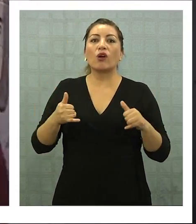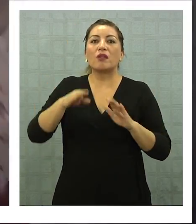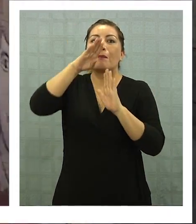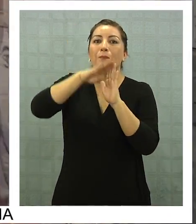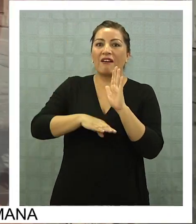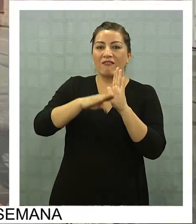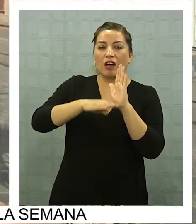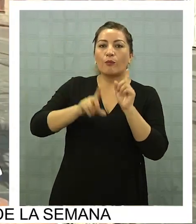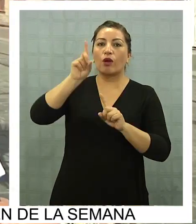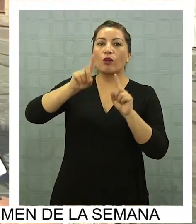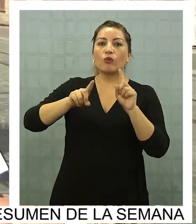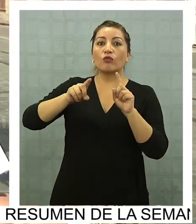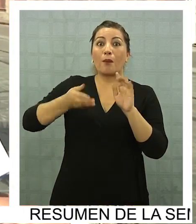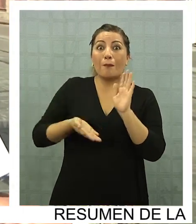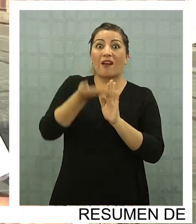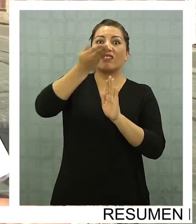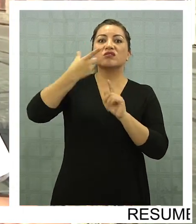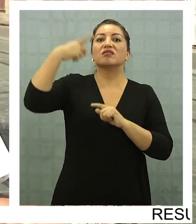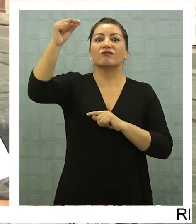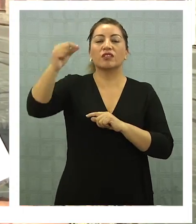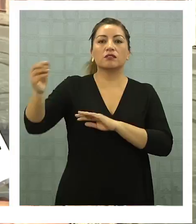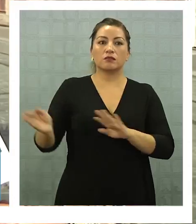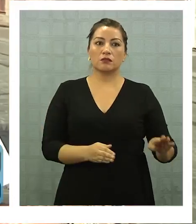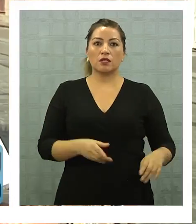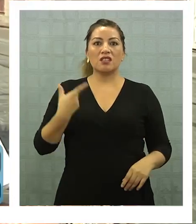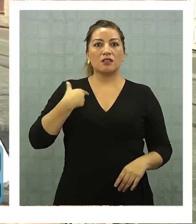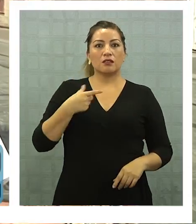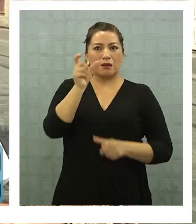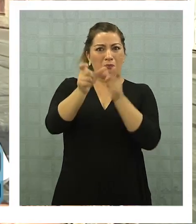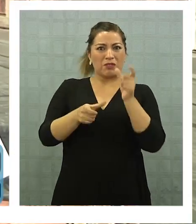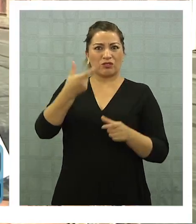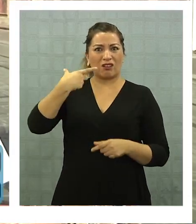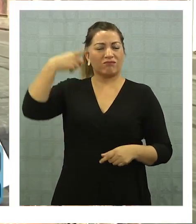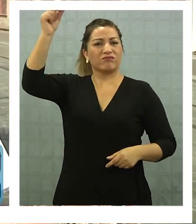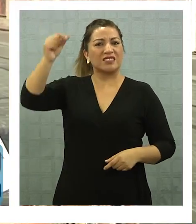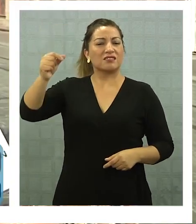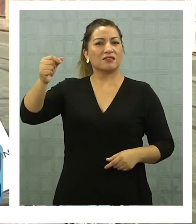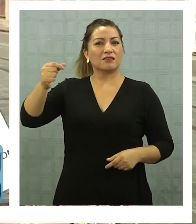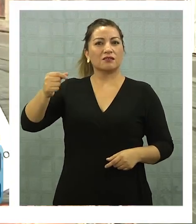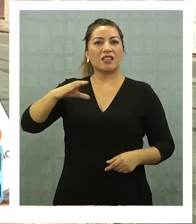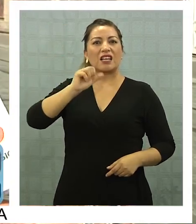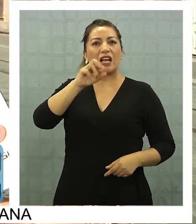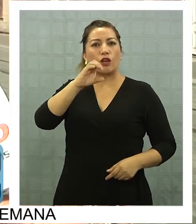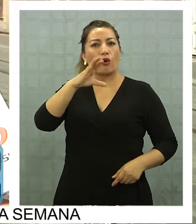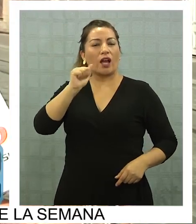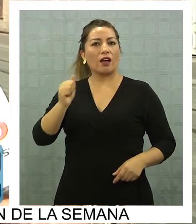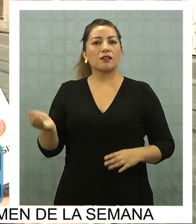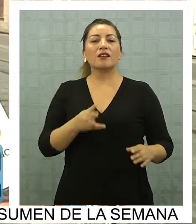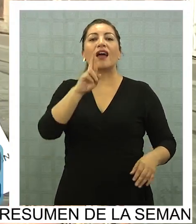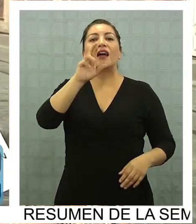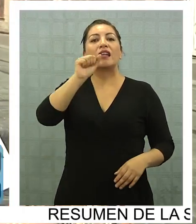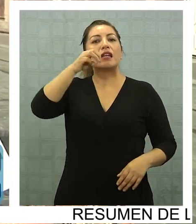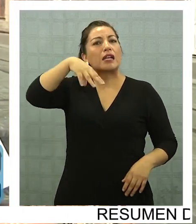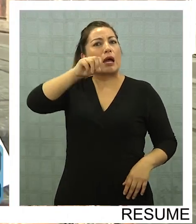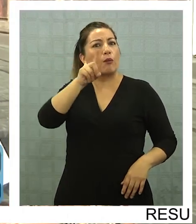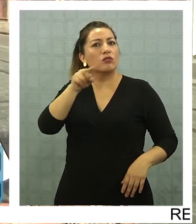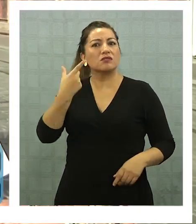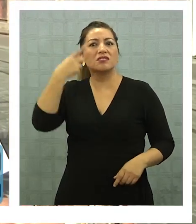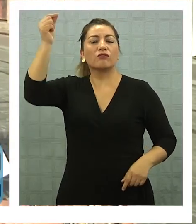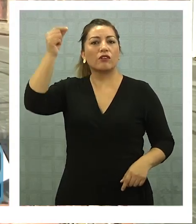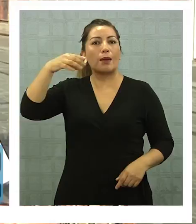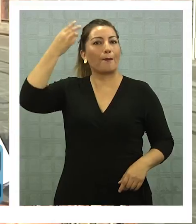se marcharon. Se fueron figuras importantes del equipo. Caroca, este chico, Ramos, que se fue a México.